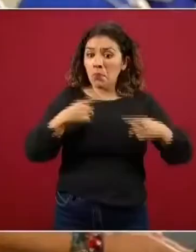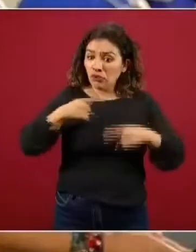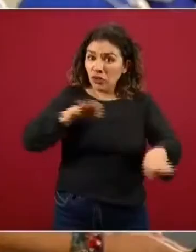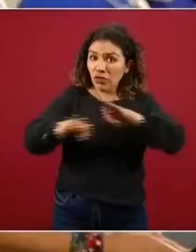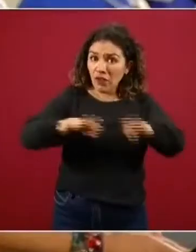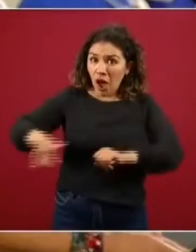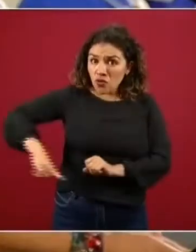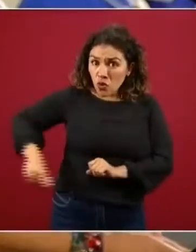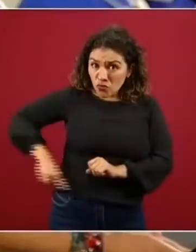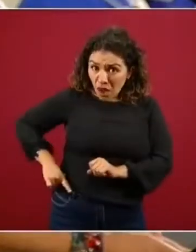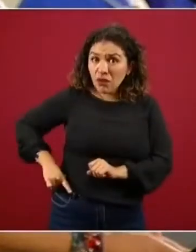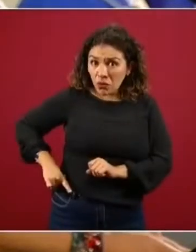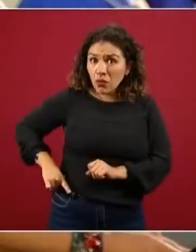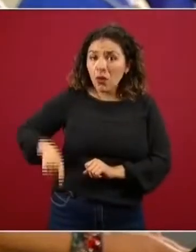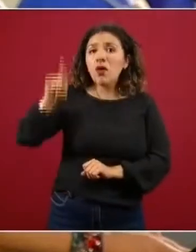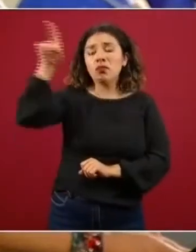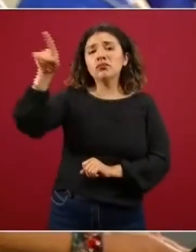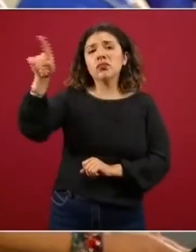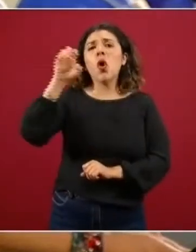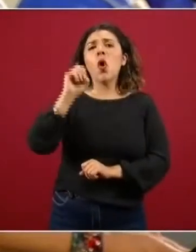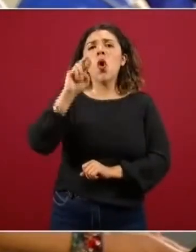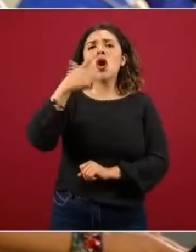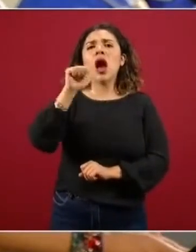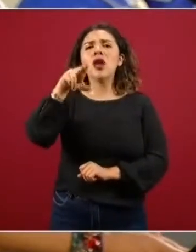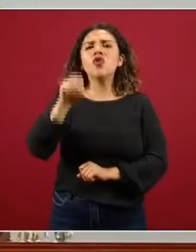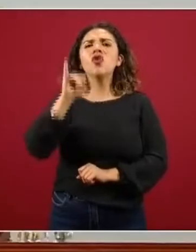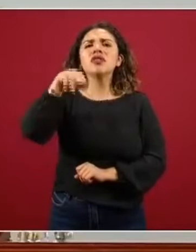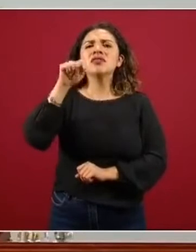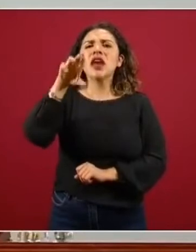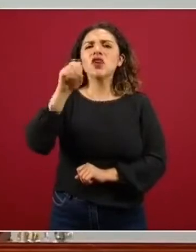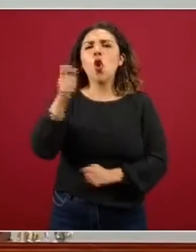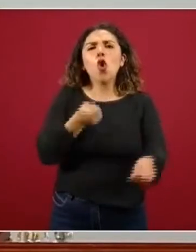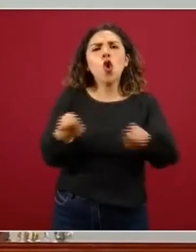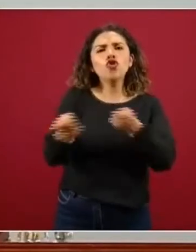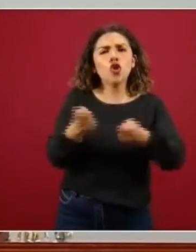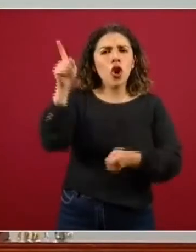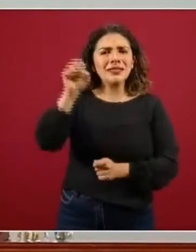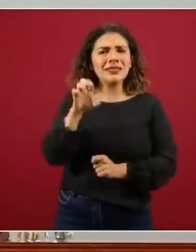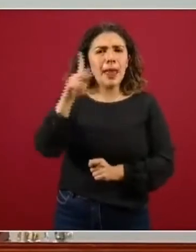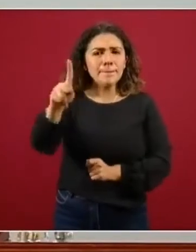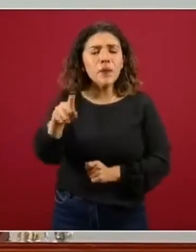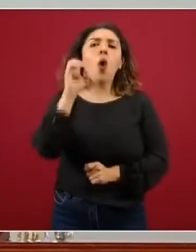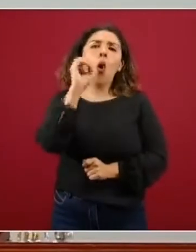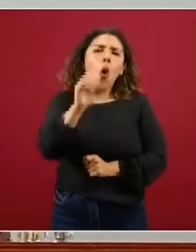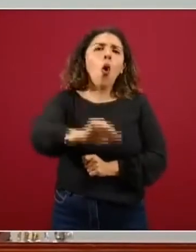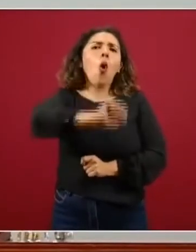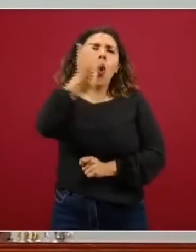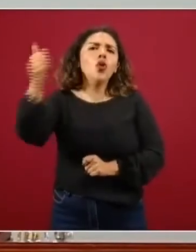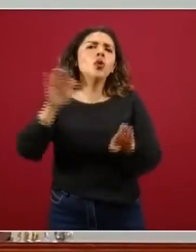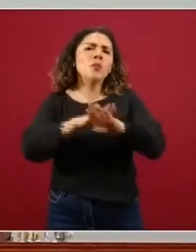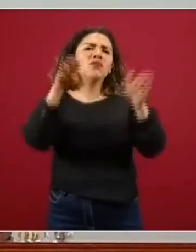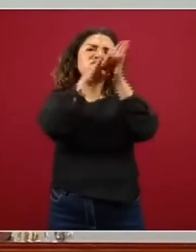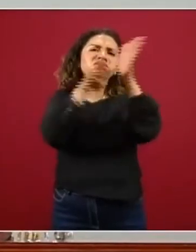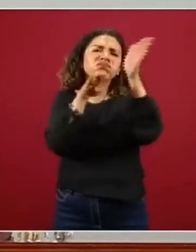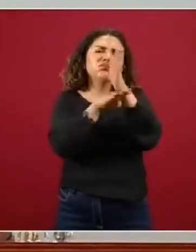público ante el órgano interno de control de la Secretaría de Educación Pública o otras instancias del gobierno